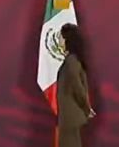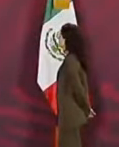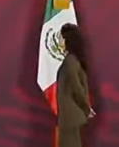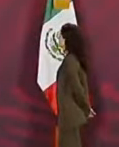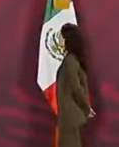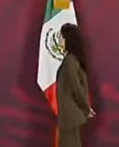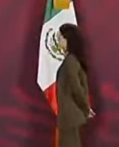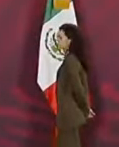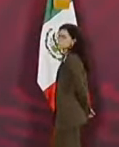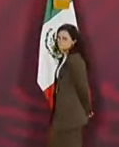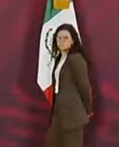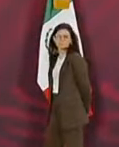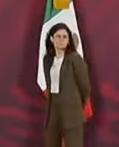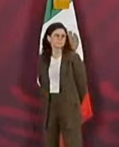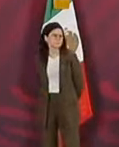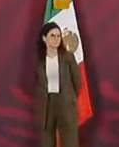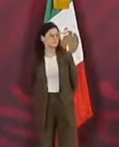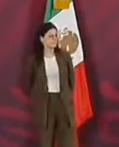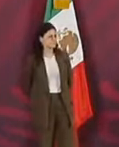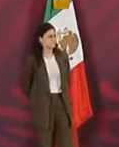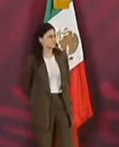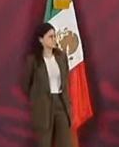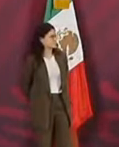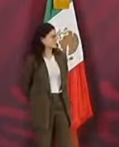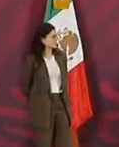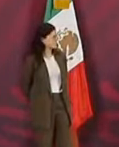El Muchas gracias. Muchas Buen día.